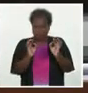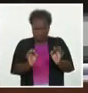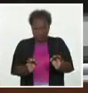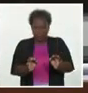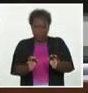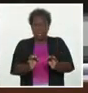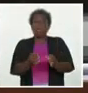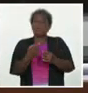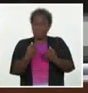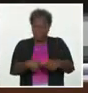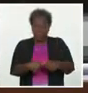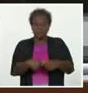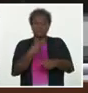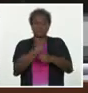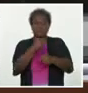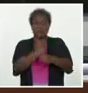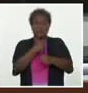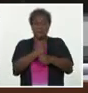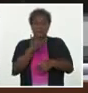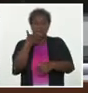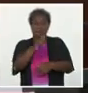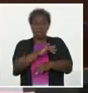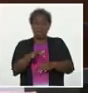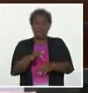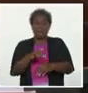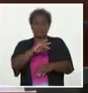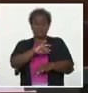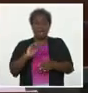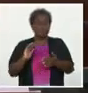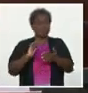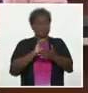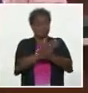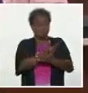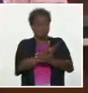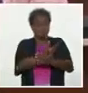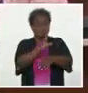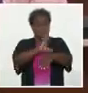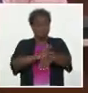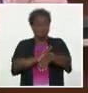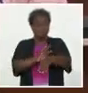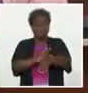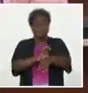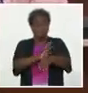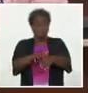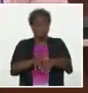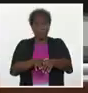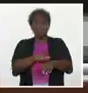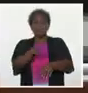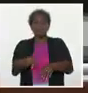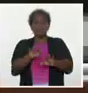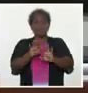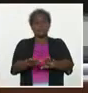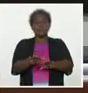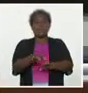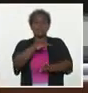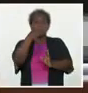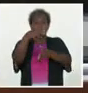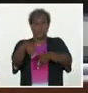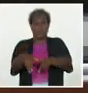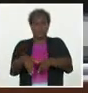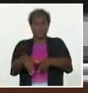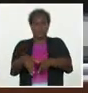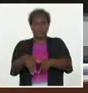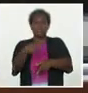con más eficiencia para cortar la transmisión y evitar la pérdida de vidas. Tenemos que trabajar con más eficiencia,